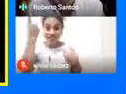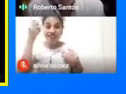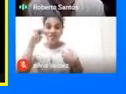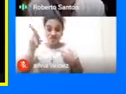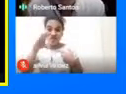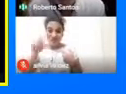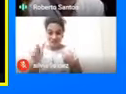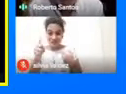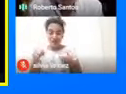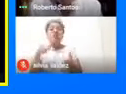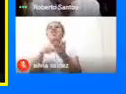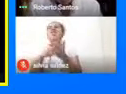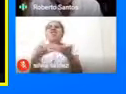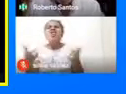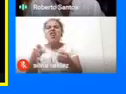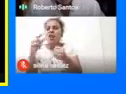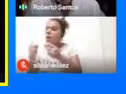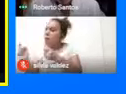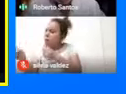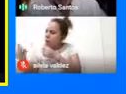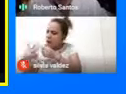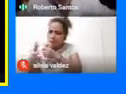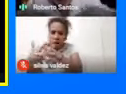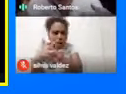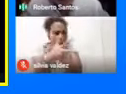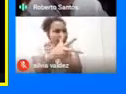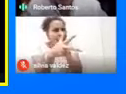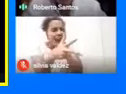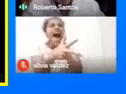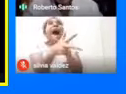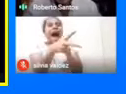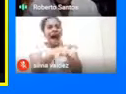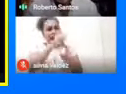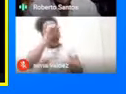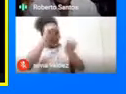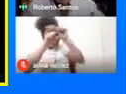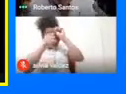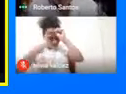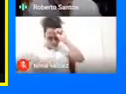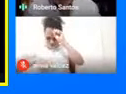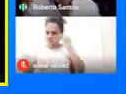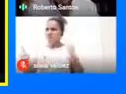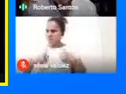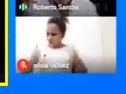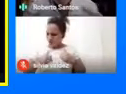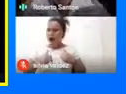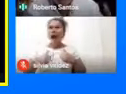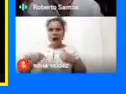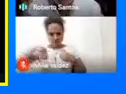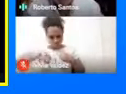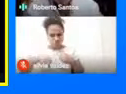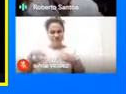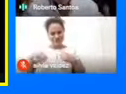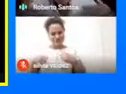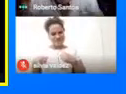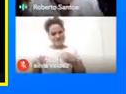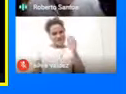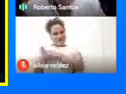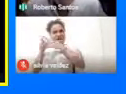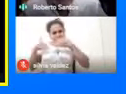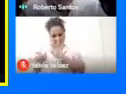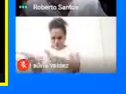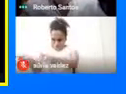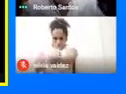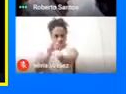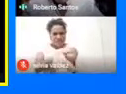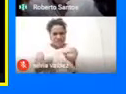las cosas Que pretende esta ruta Es que Descubramos Que nosotros mismos Tenemos esas raíces Tenemos esa sangre Y